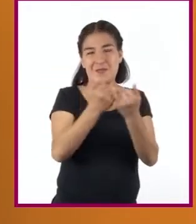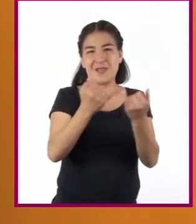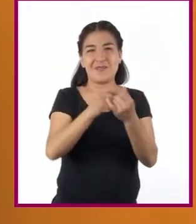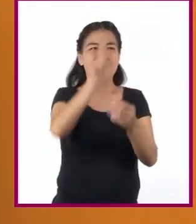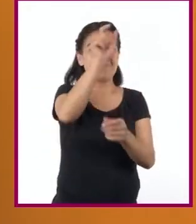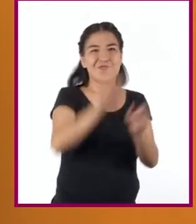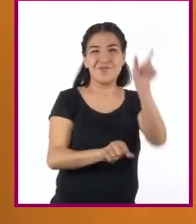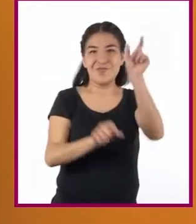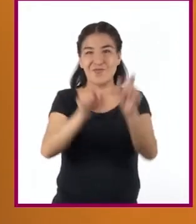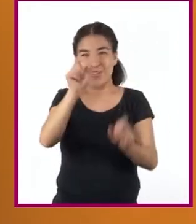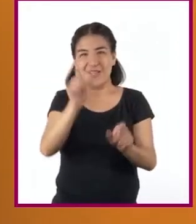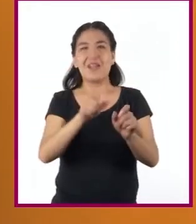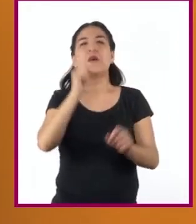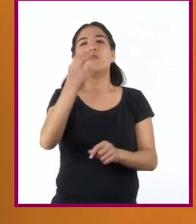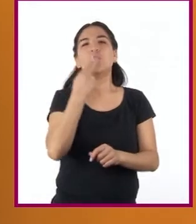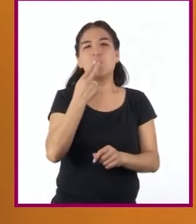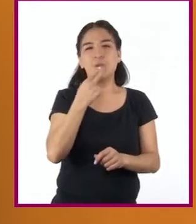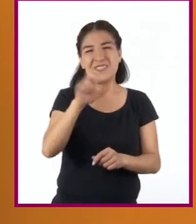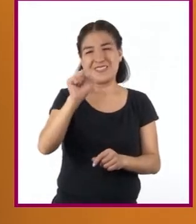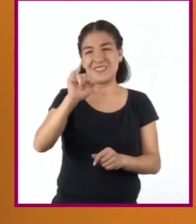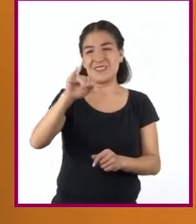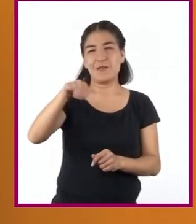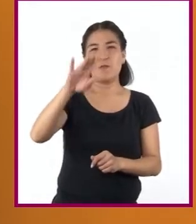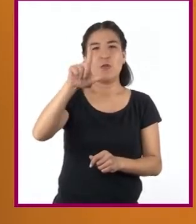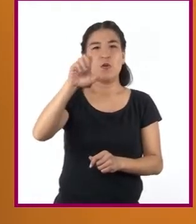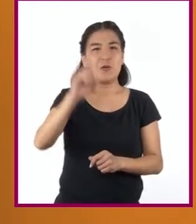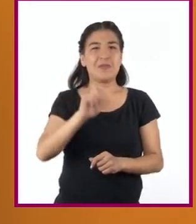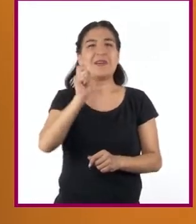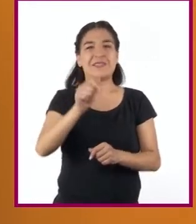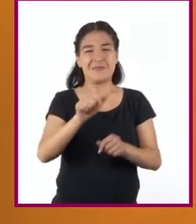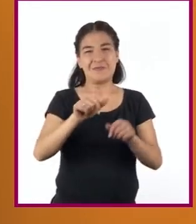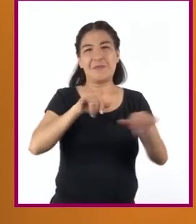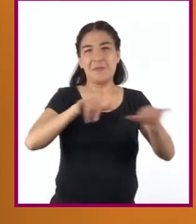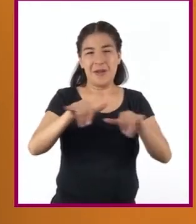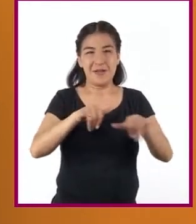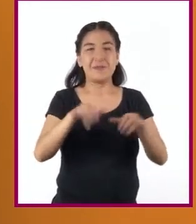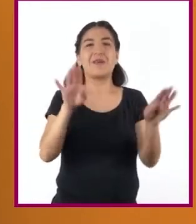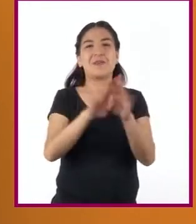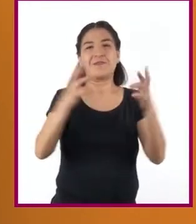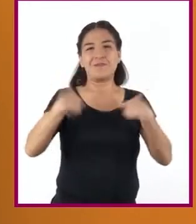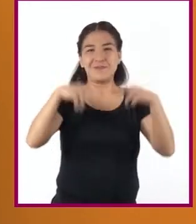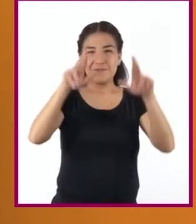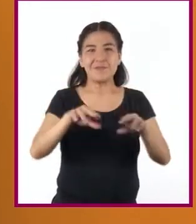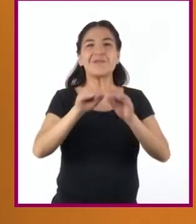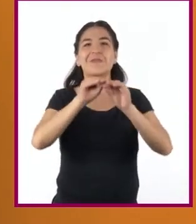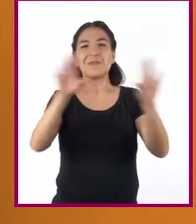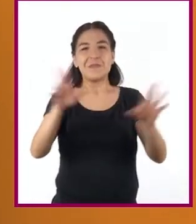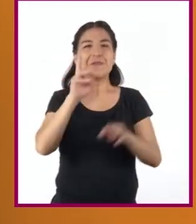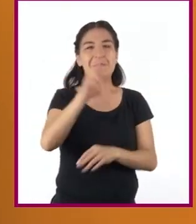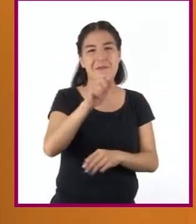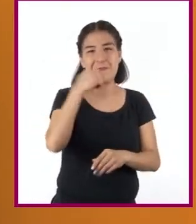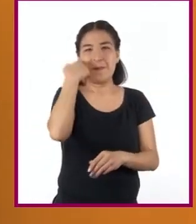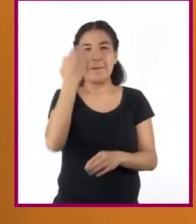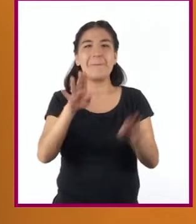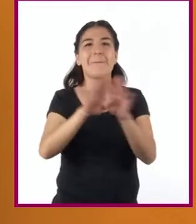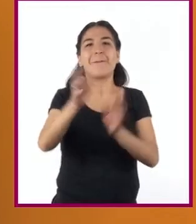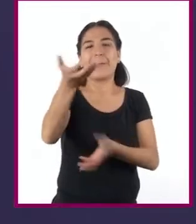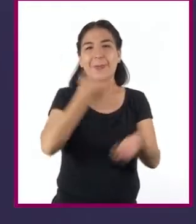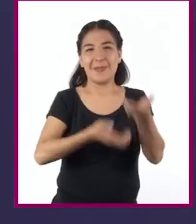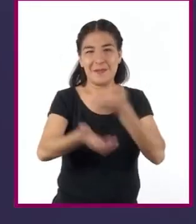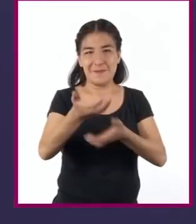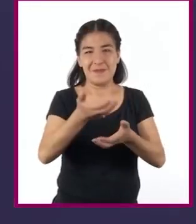de barras o el uso de símbolos, en el caso de los mapas, se representaban de manera más clara los datos que se querían compartir.